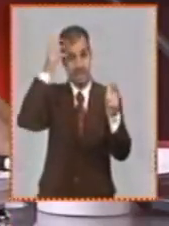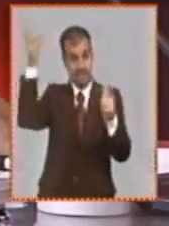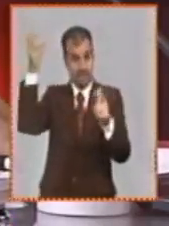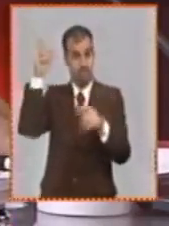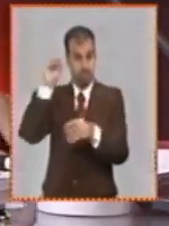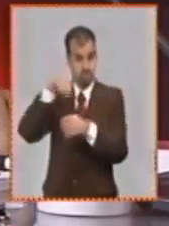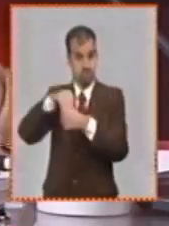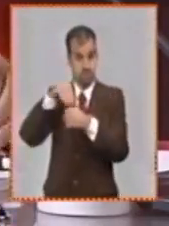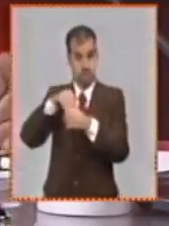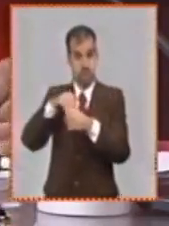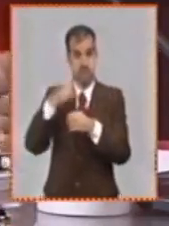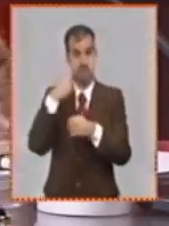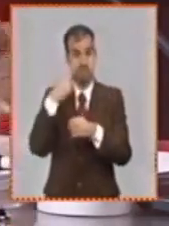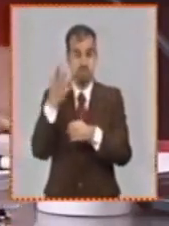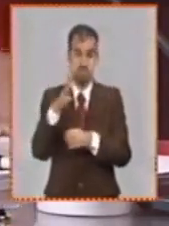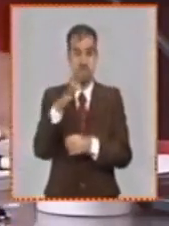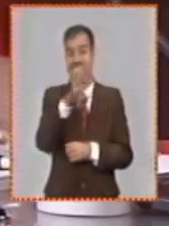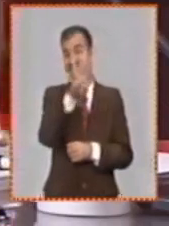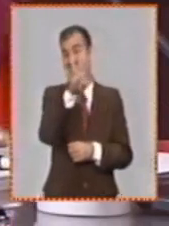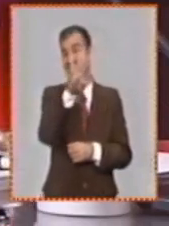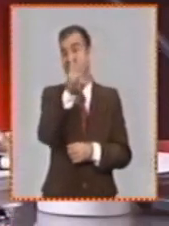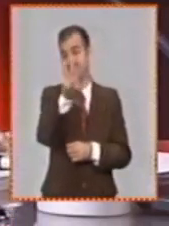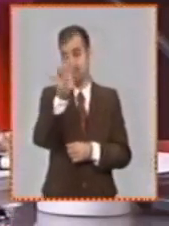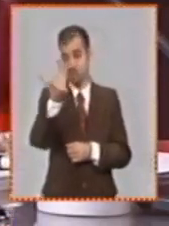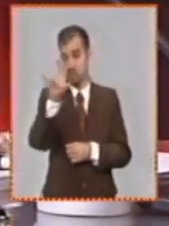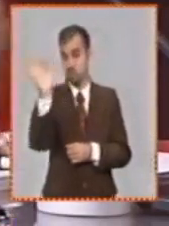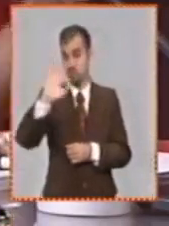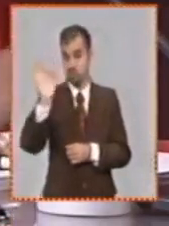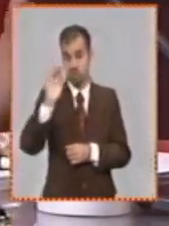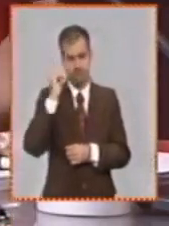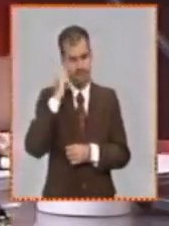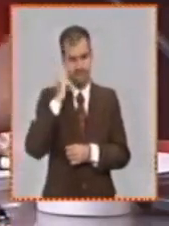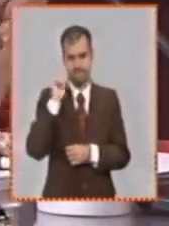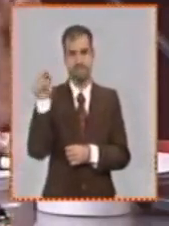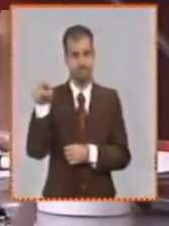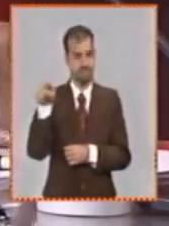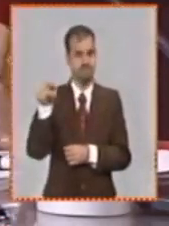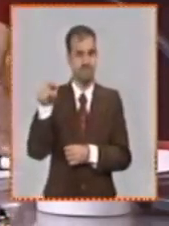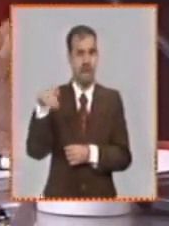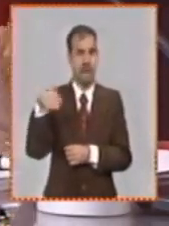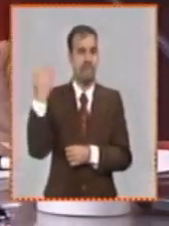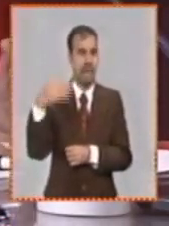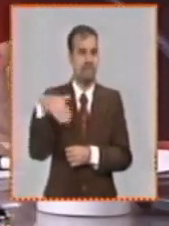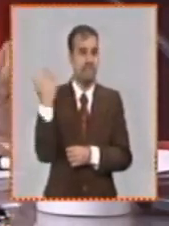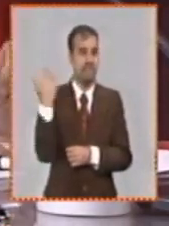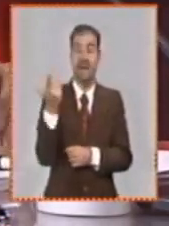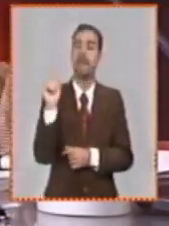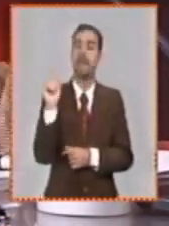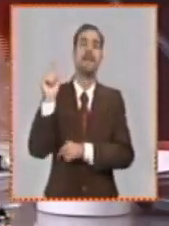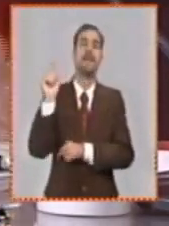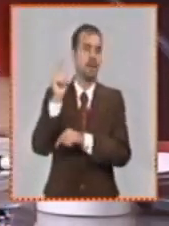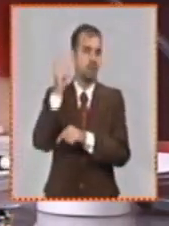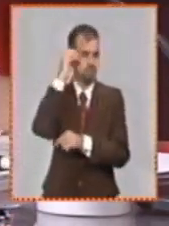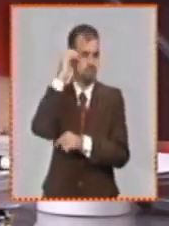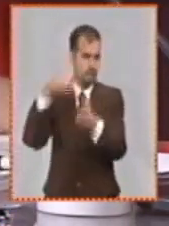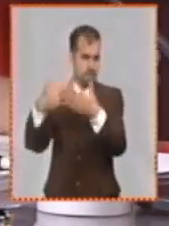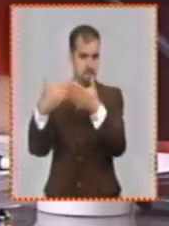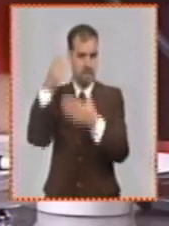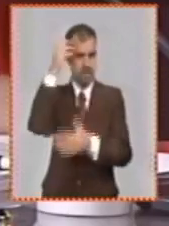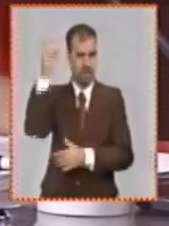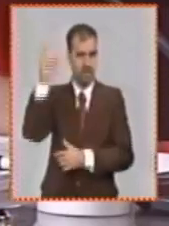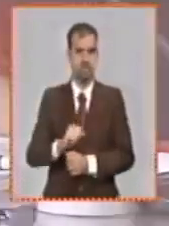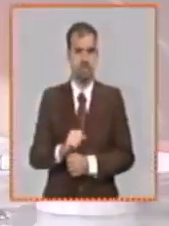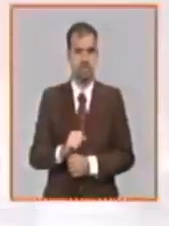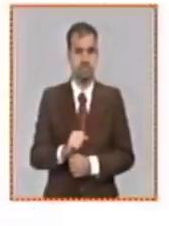sector estatal de la economía casi el 40% de las detectadas hay un 39% de violaciones detectadas en entidades estatales y un